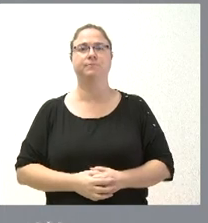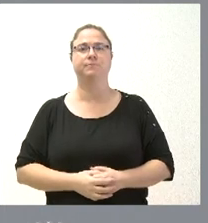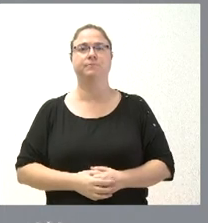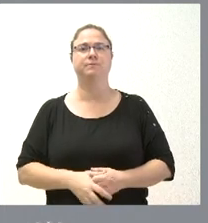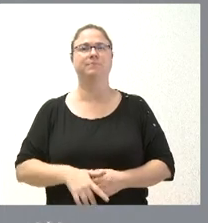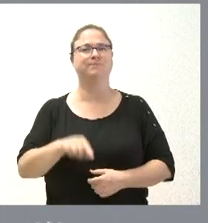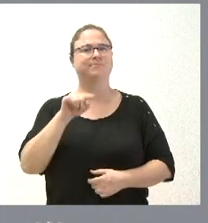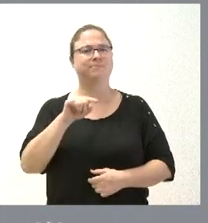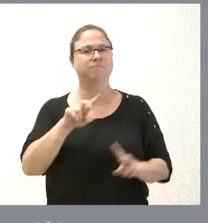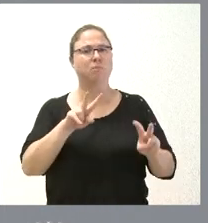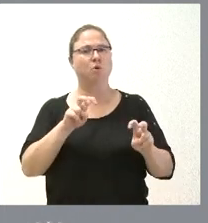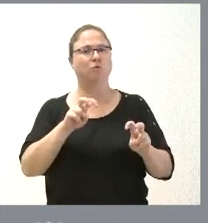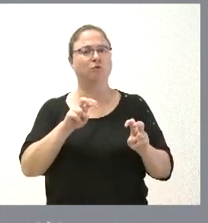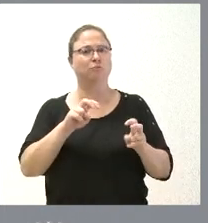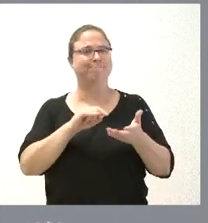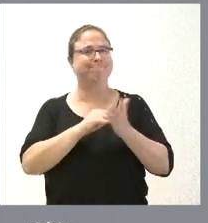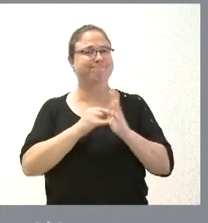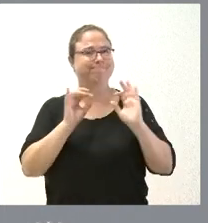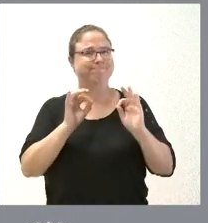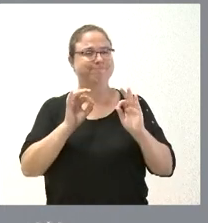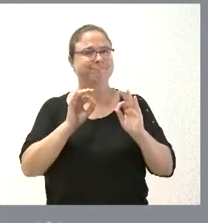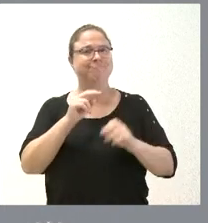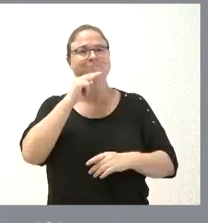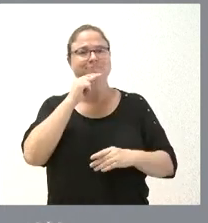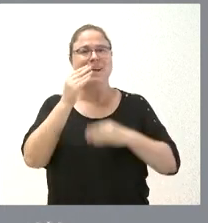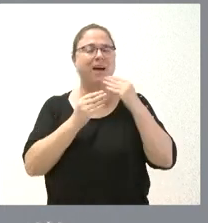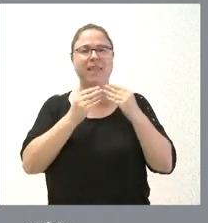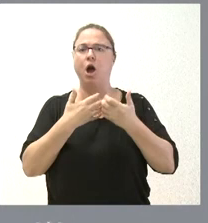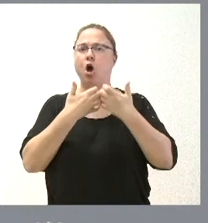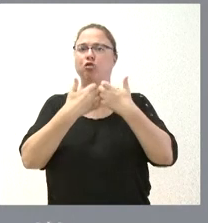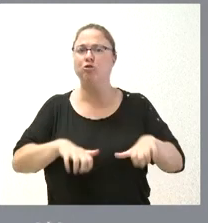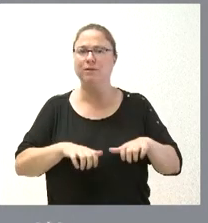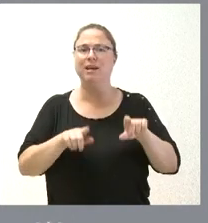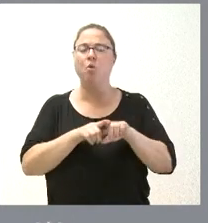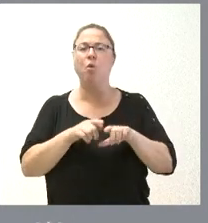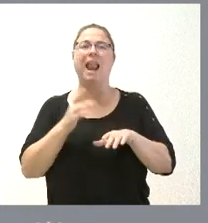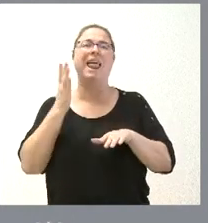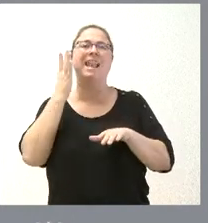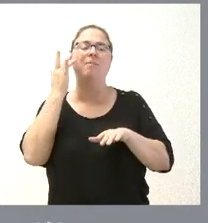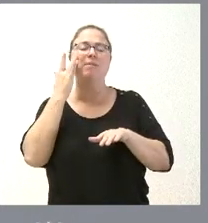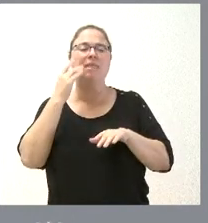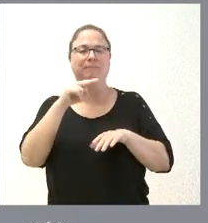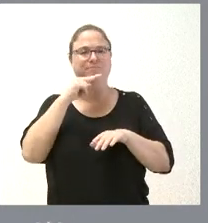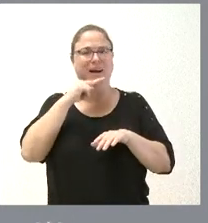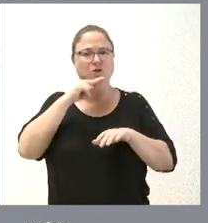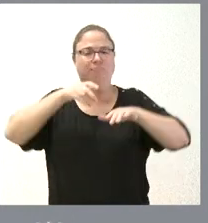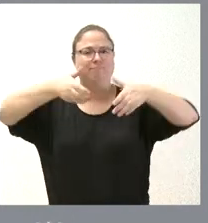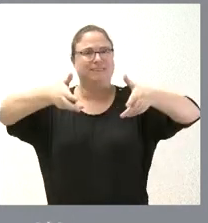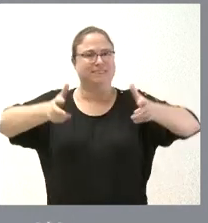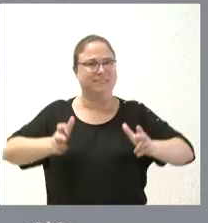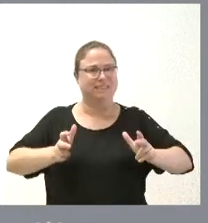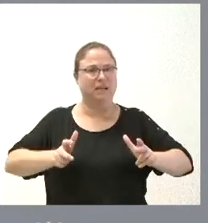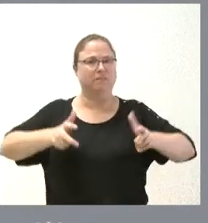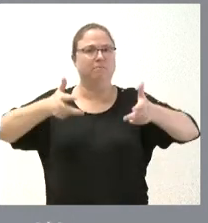Estos nuevos dispositivos pueden realizar de manera automática las funciones de limpieza del usuario, lo ayudan a sentarse y a